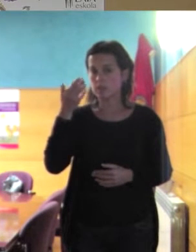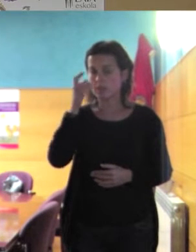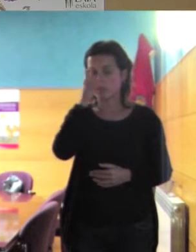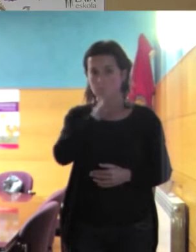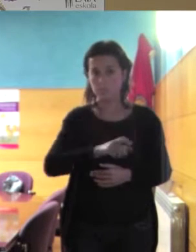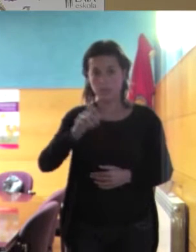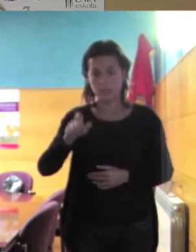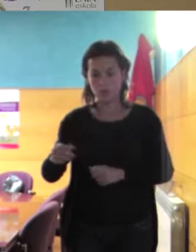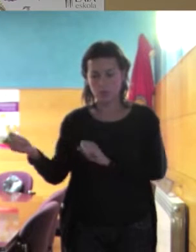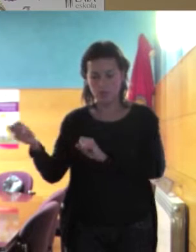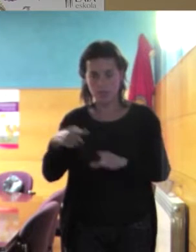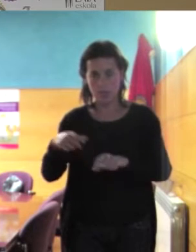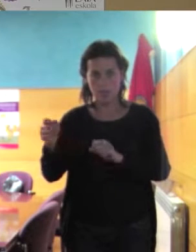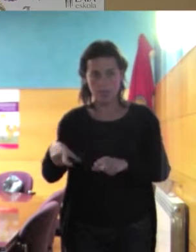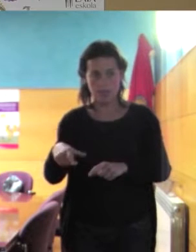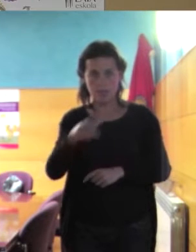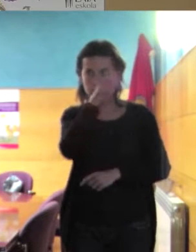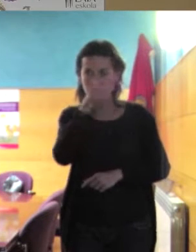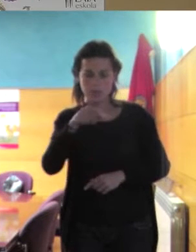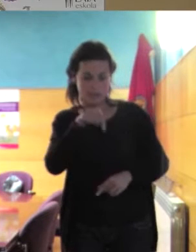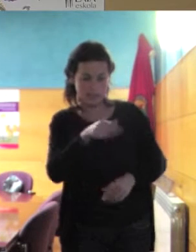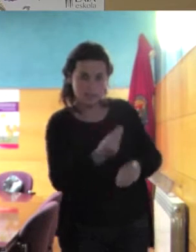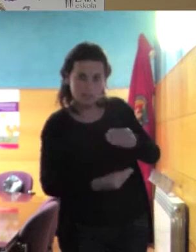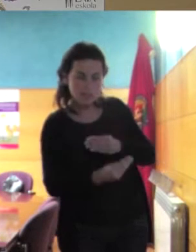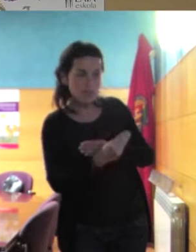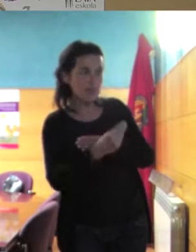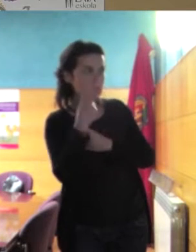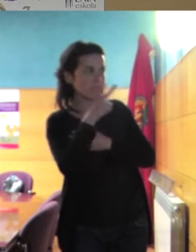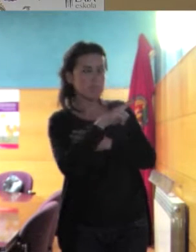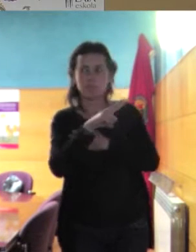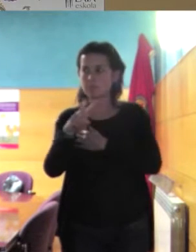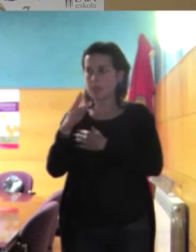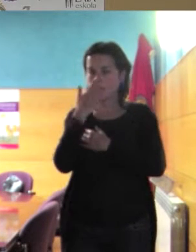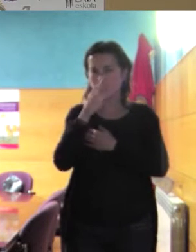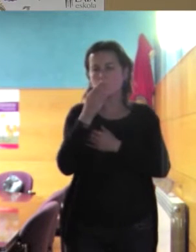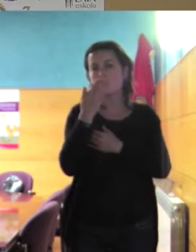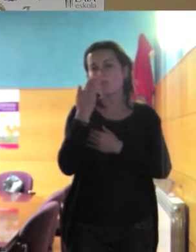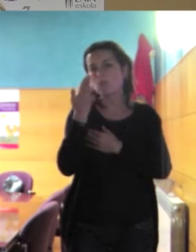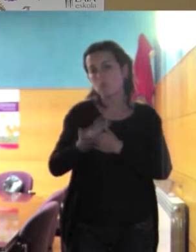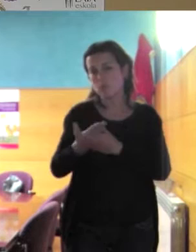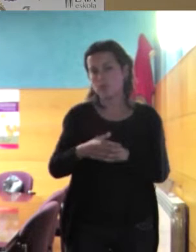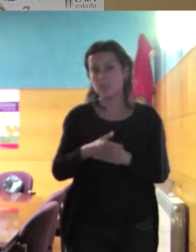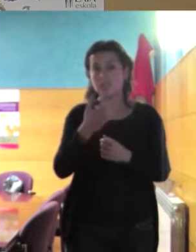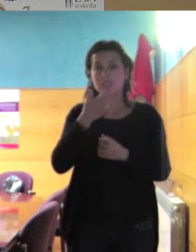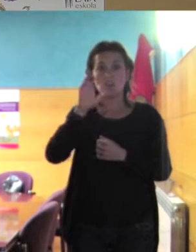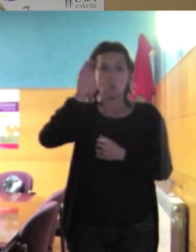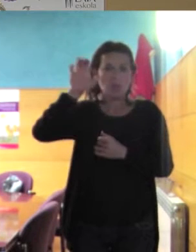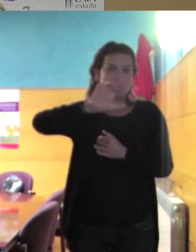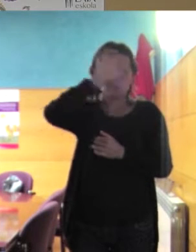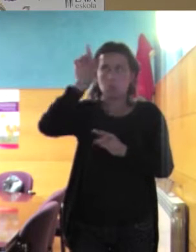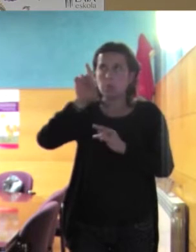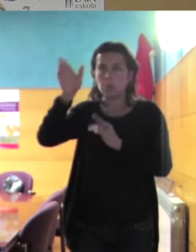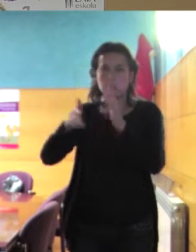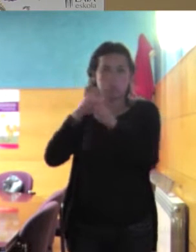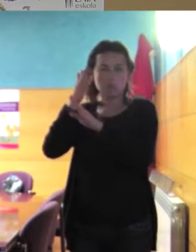inmigrantes perciben aquí de las personas autóctonas. Naturalmente, si yo voy a Suecia y me encuentro con actitudes negativas de la gente